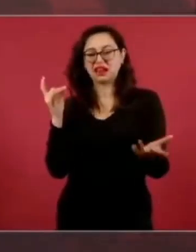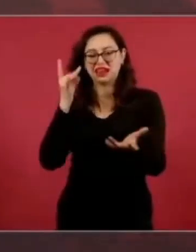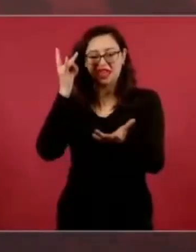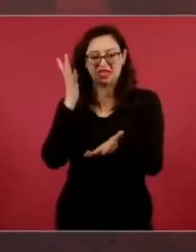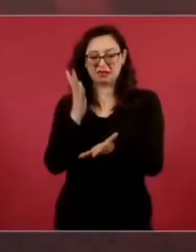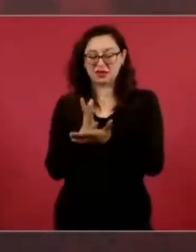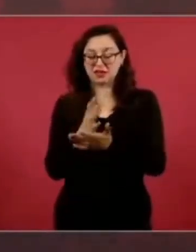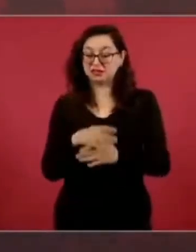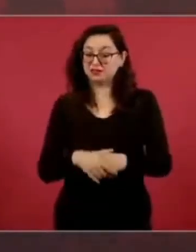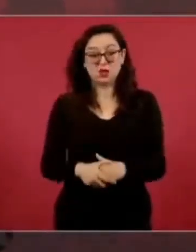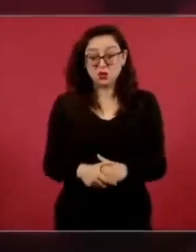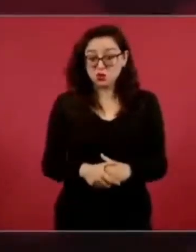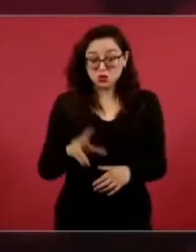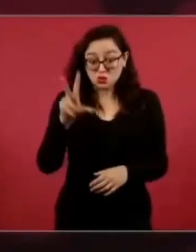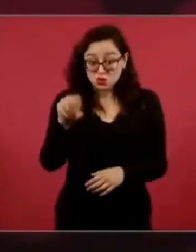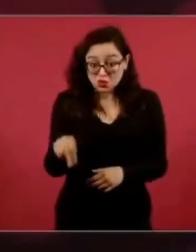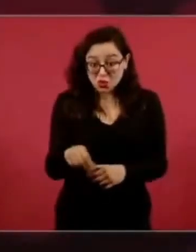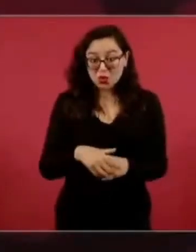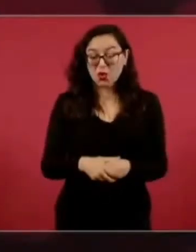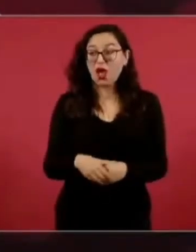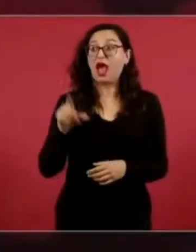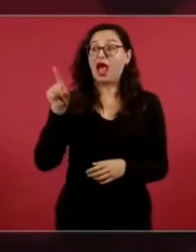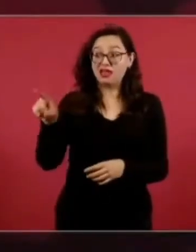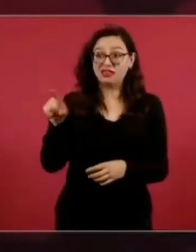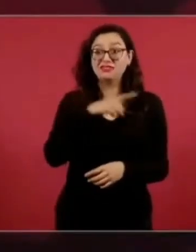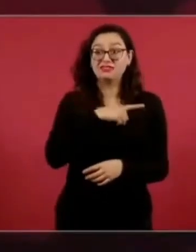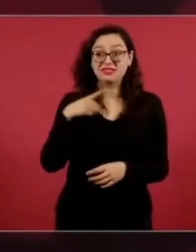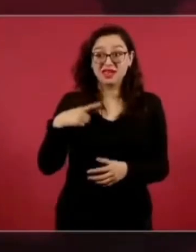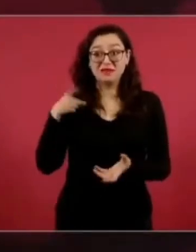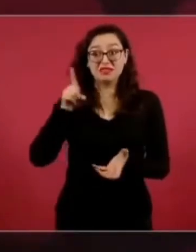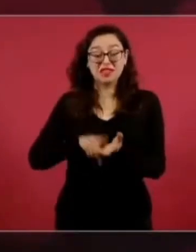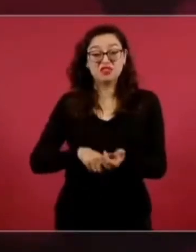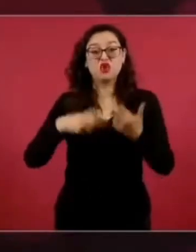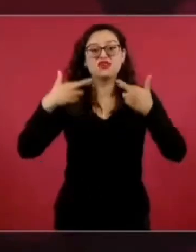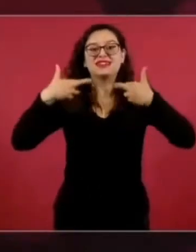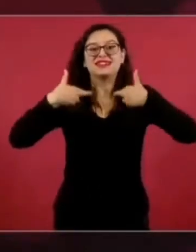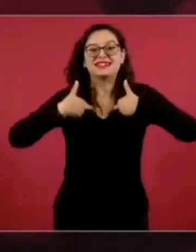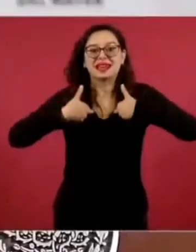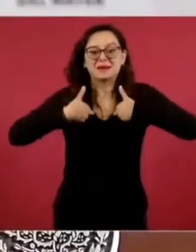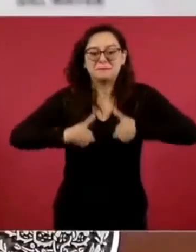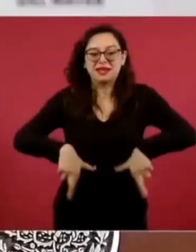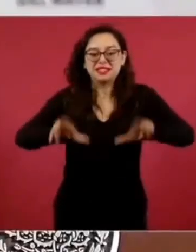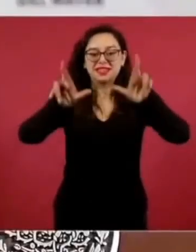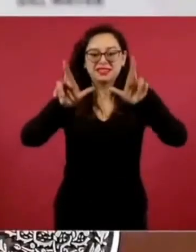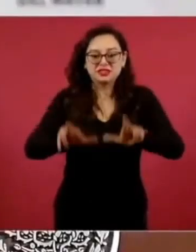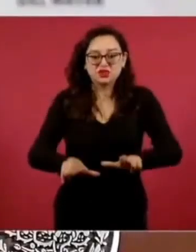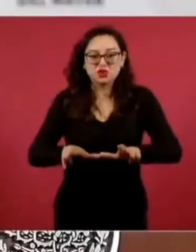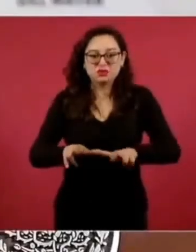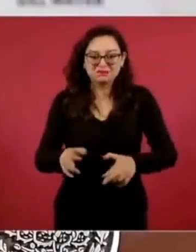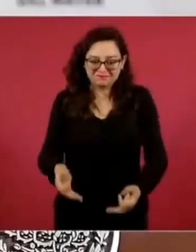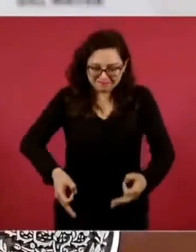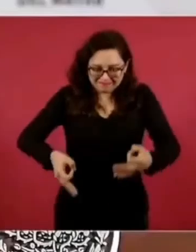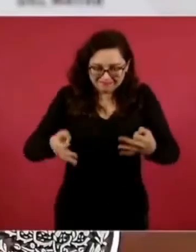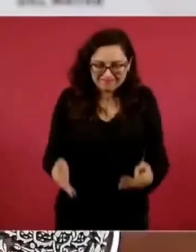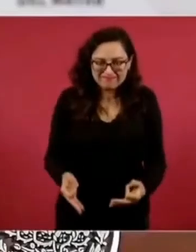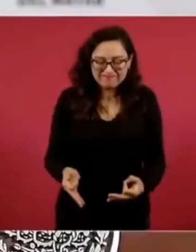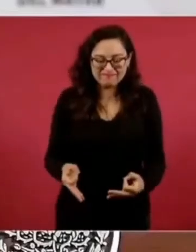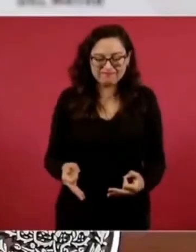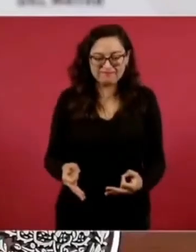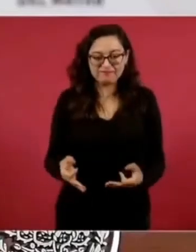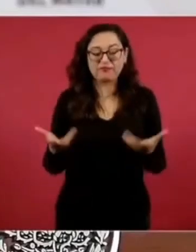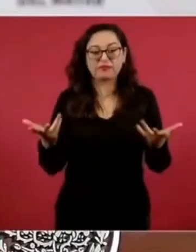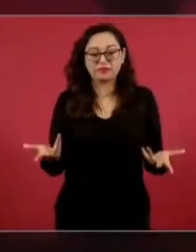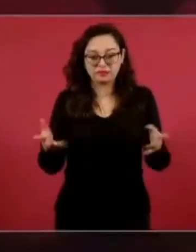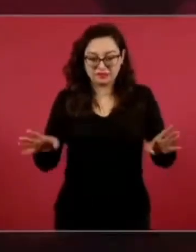No, tienen que ir los que representen realmente al pueblo y los que actúen con